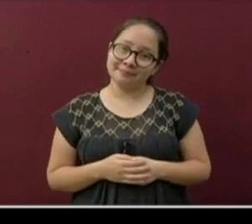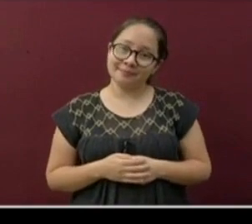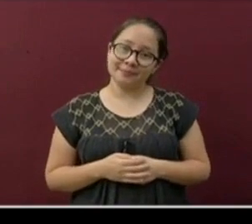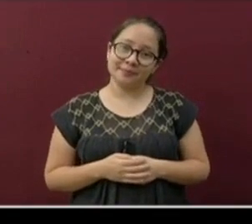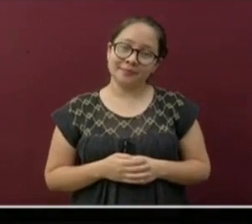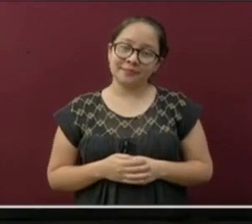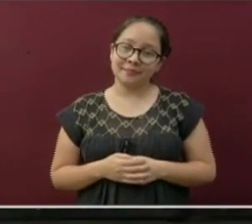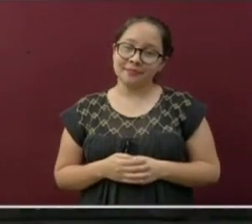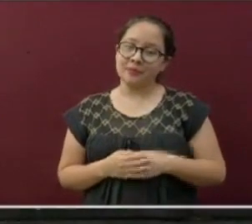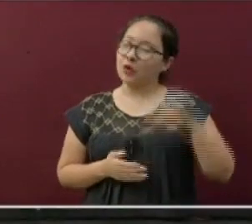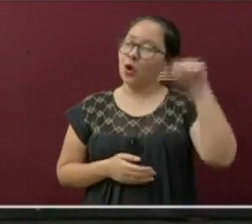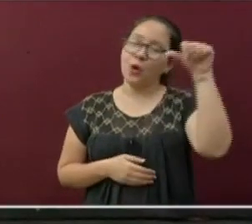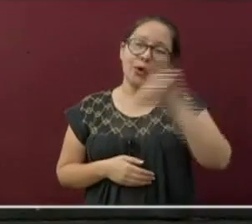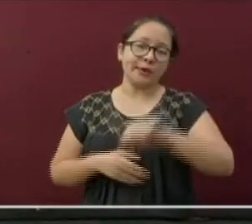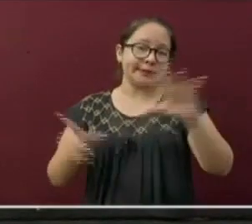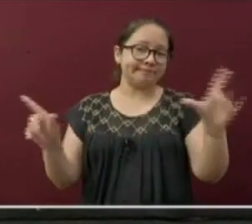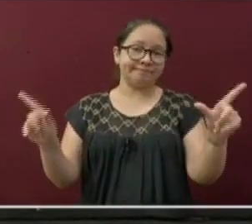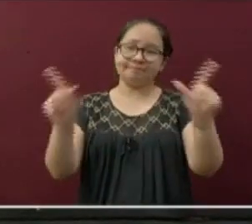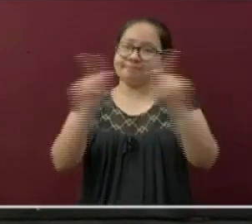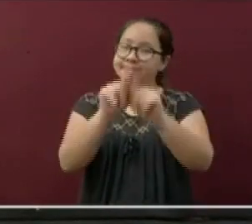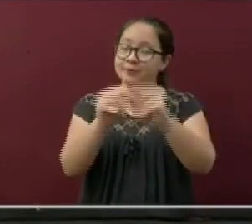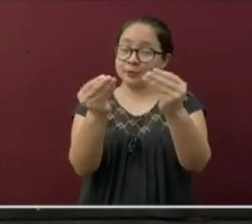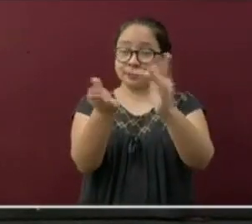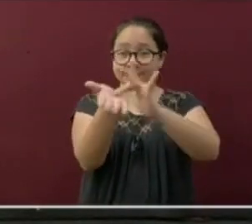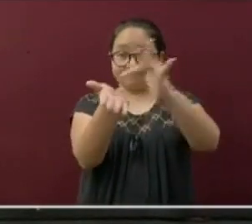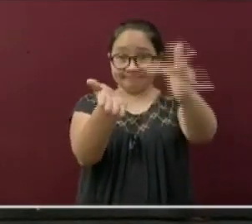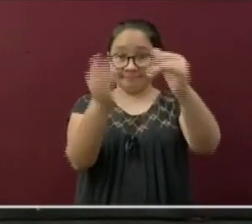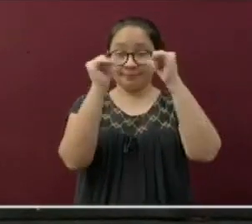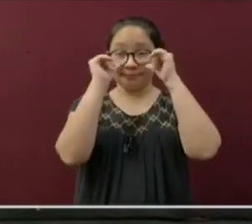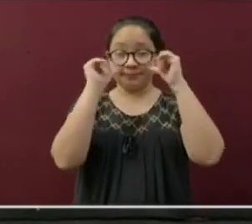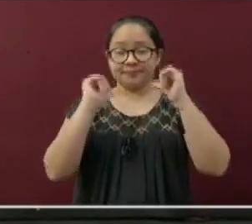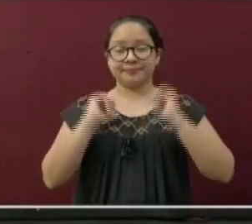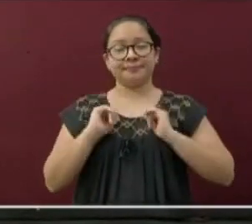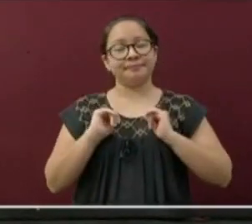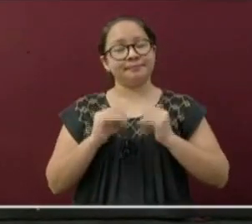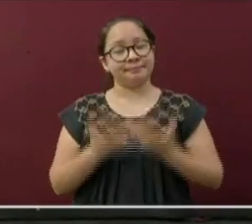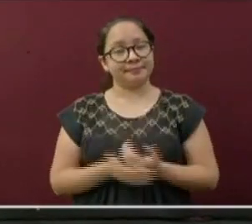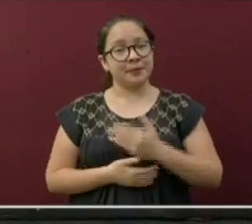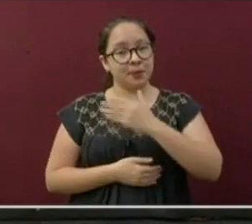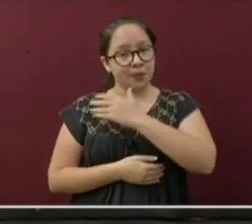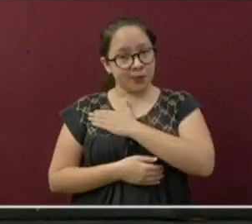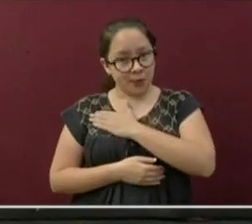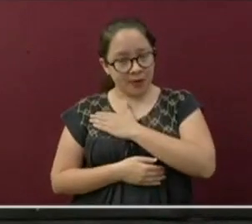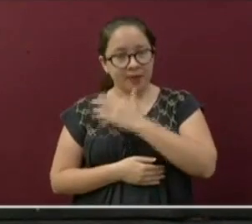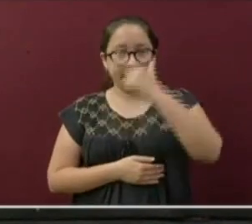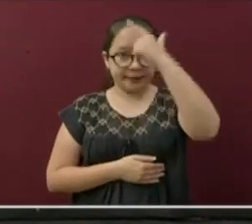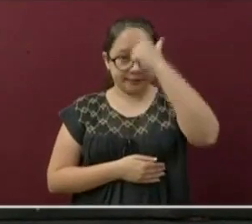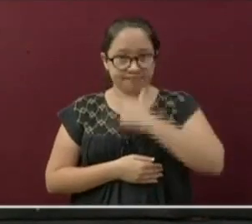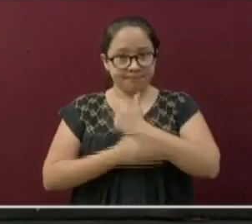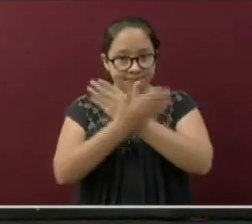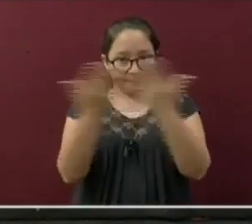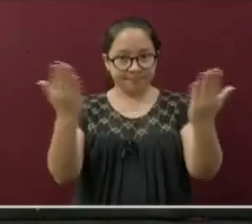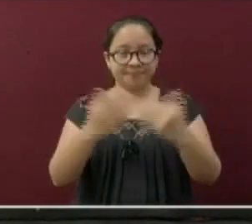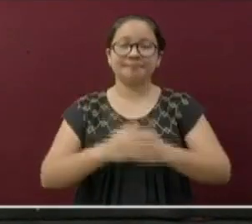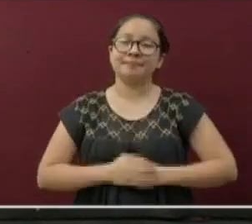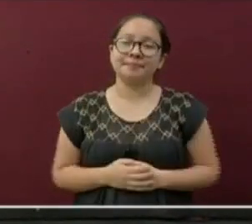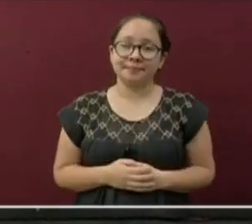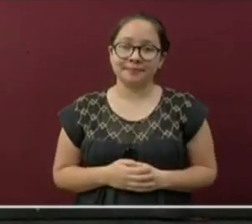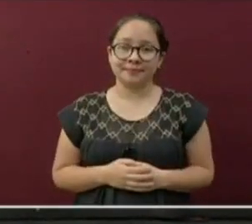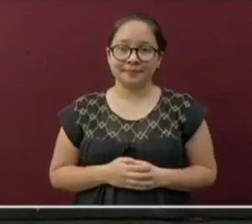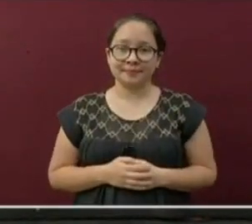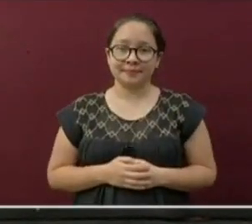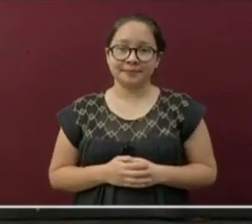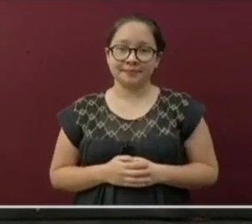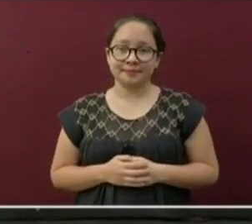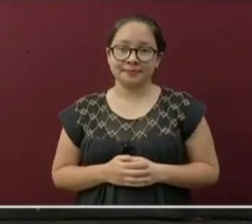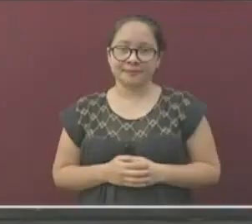Por hoy es todo. Muchísimas gracias por su atención y que pasen ustedes muy, pero muy buenas noches.